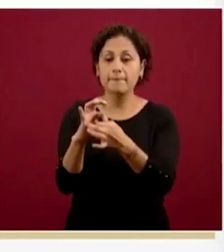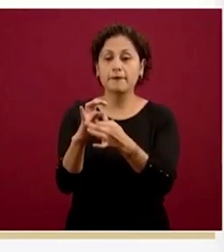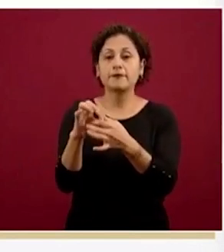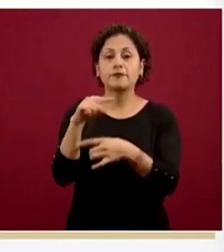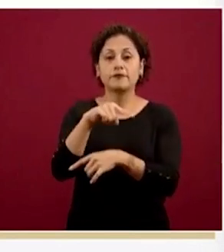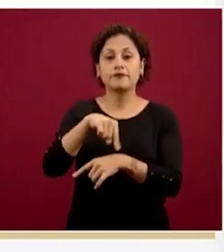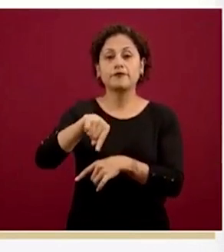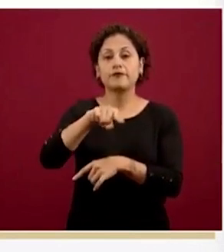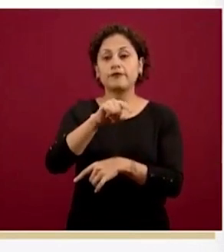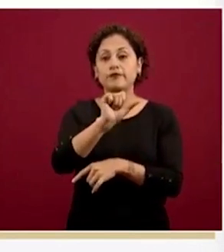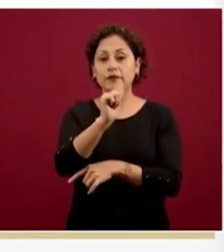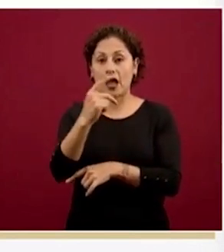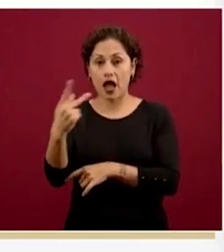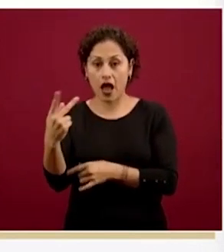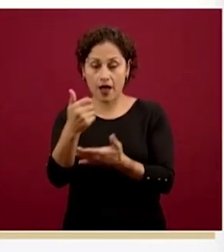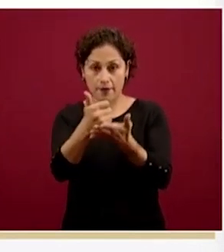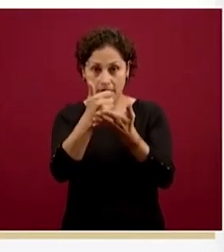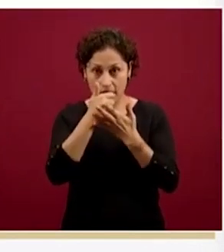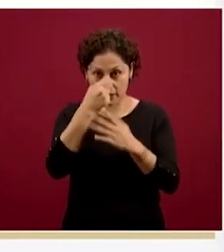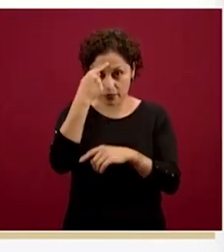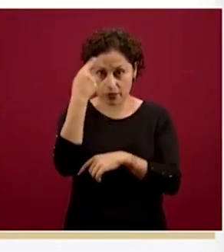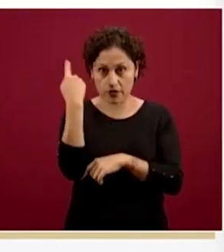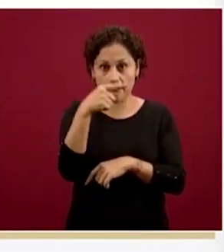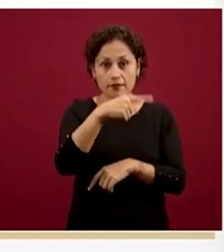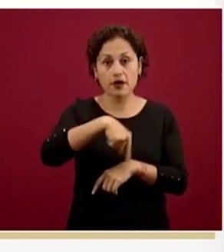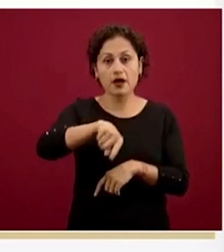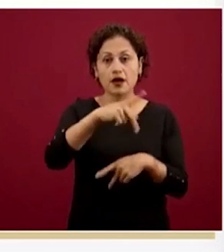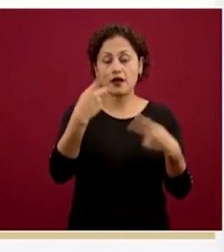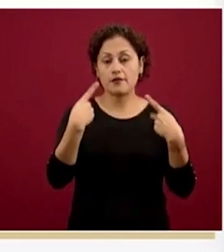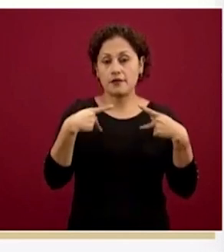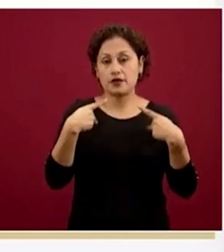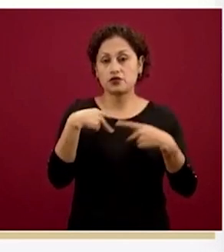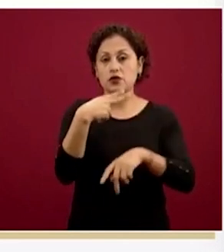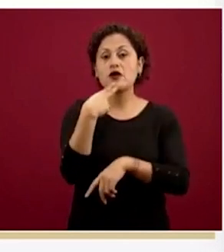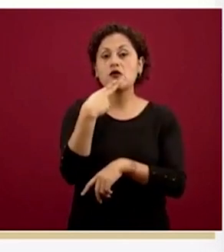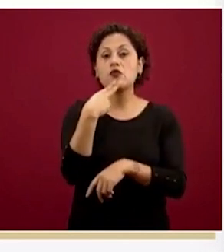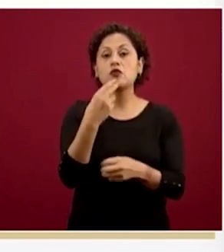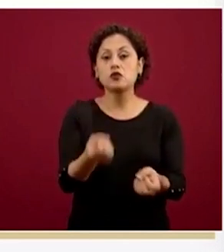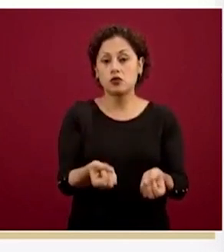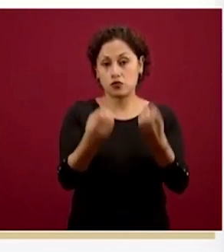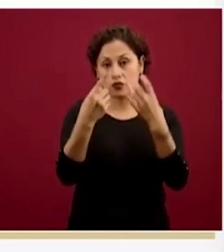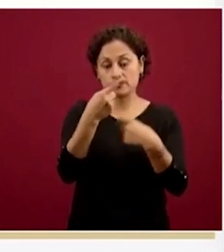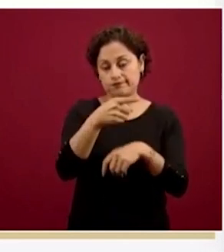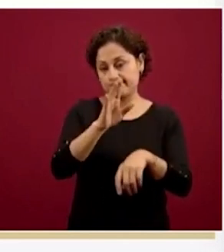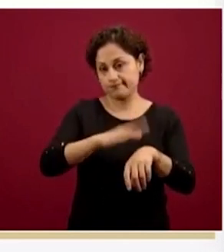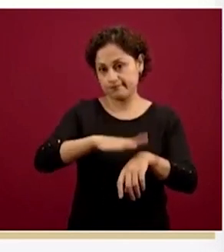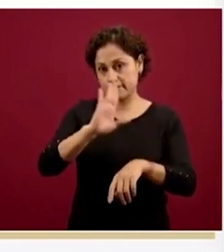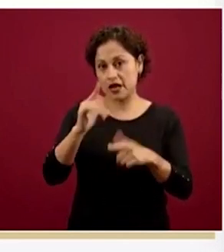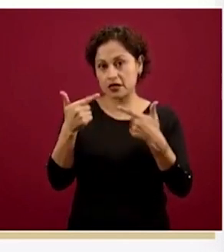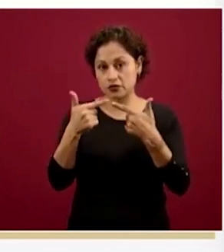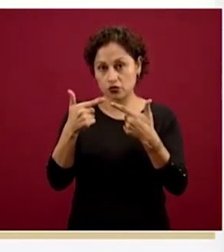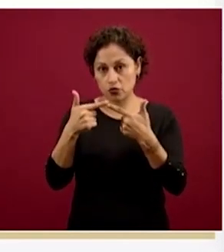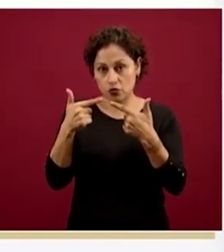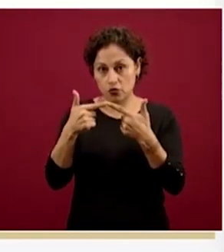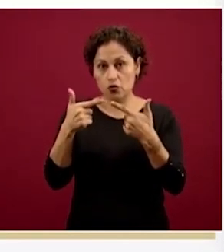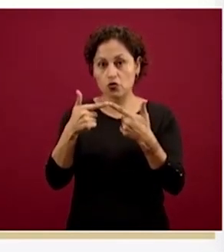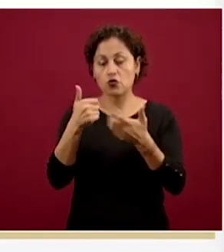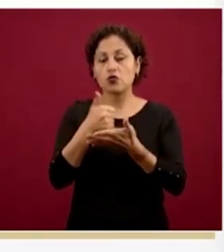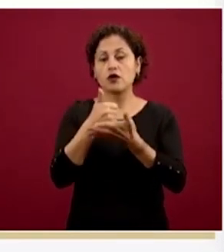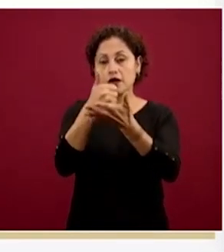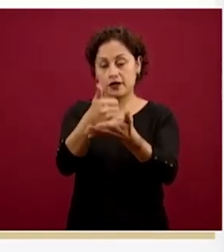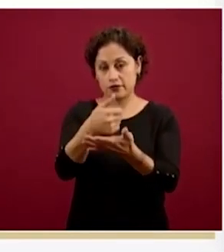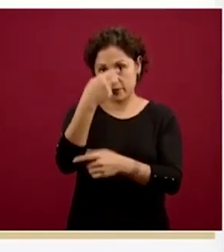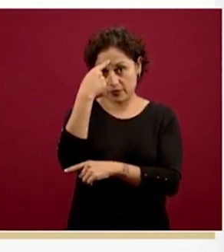mayor número de usuarios, por ejemplo, Facebook y Twitter, y Google a través de los dispositivos con